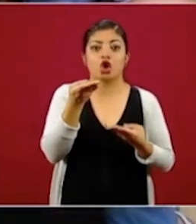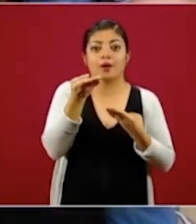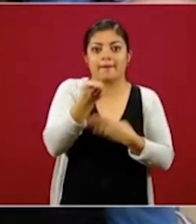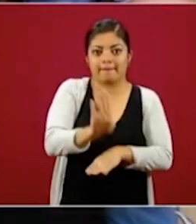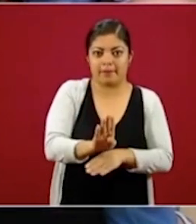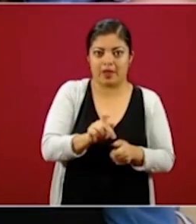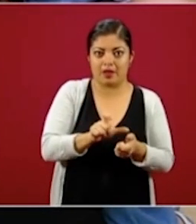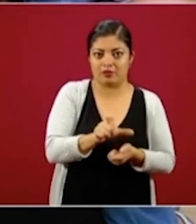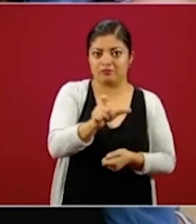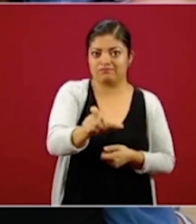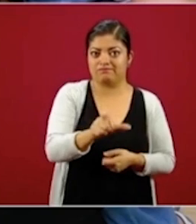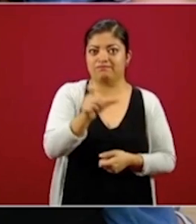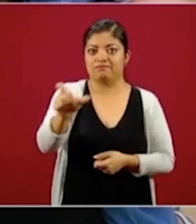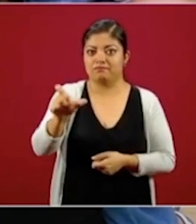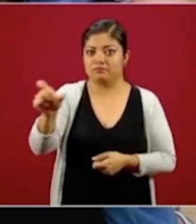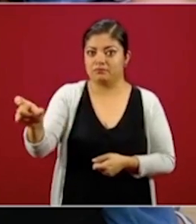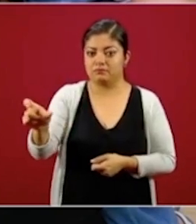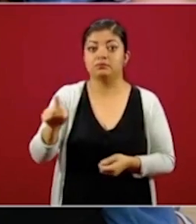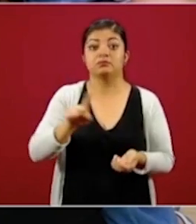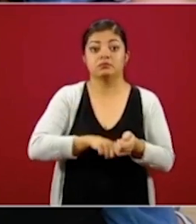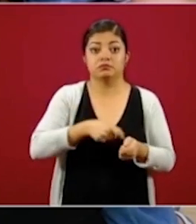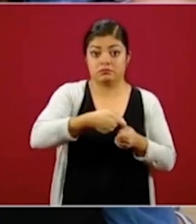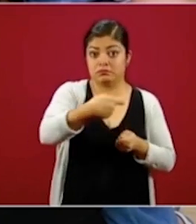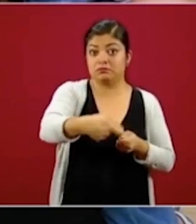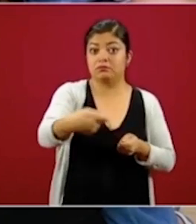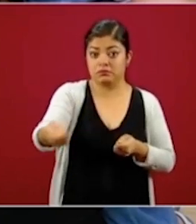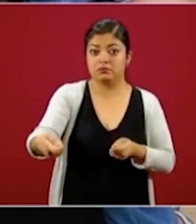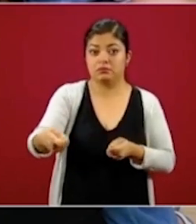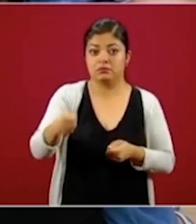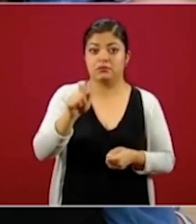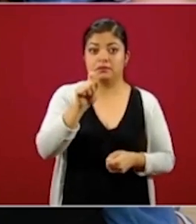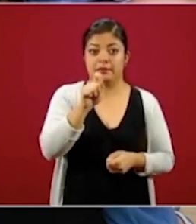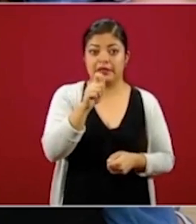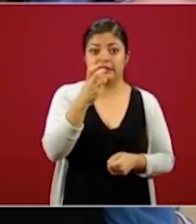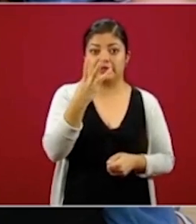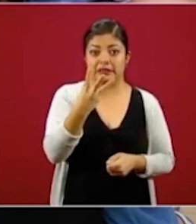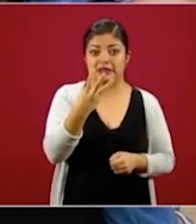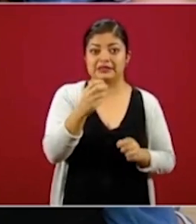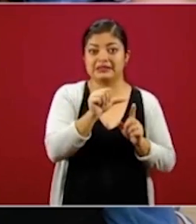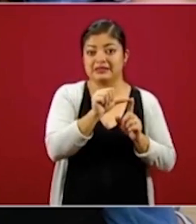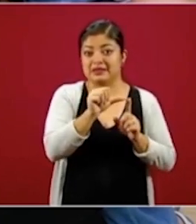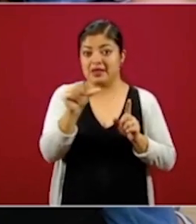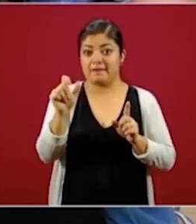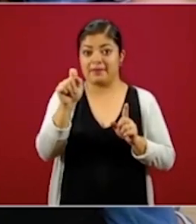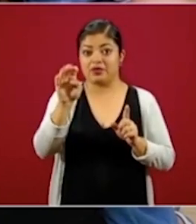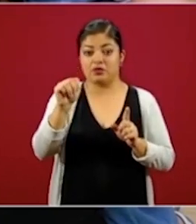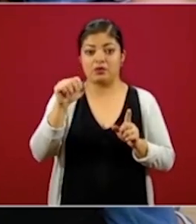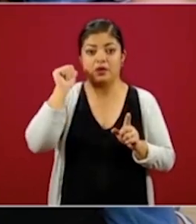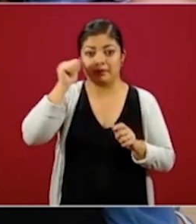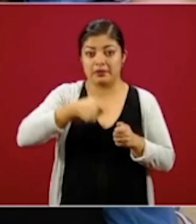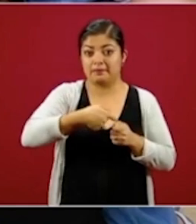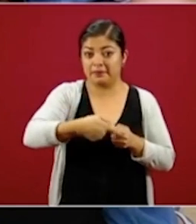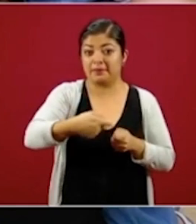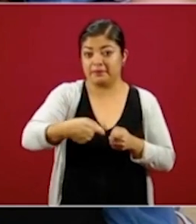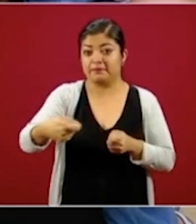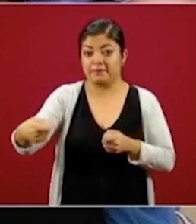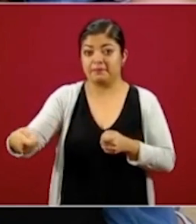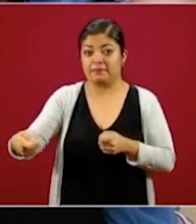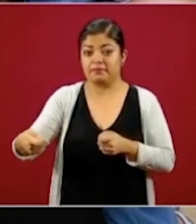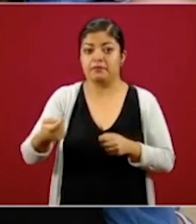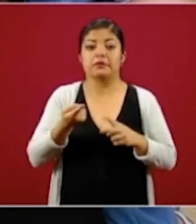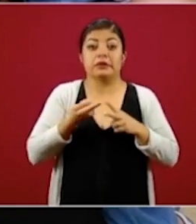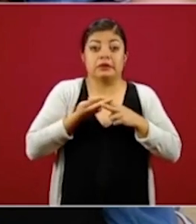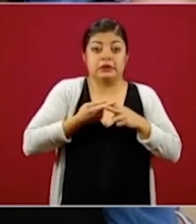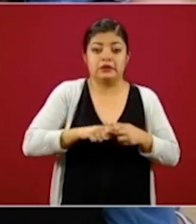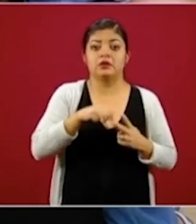el programa y se entregaron las tarjetas entre el 23 y 29 de abril y su dispersión se realizó el día